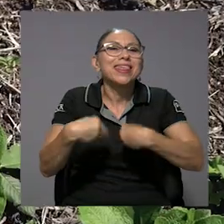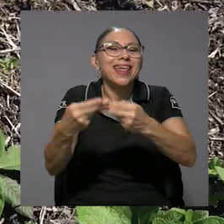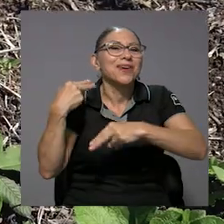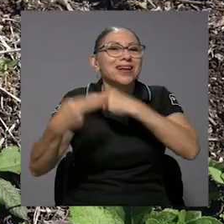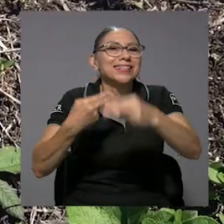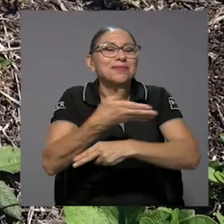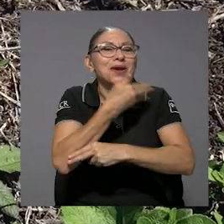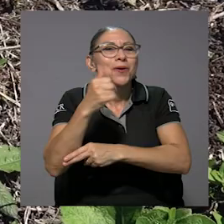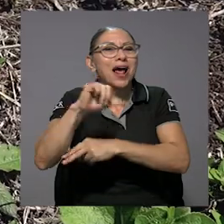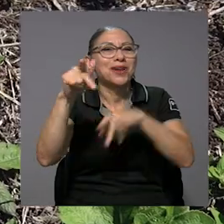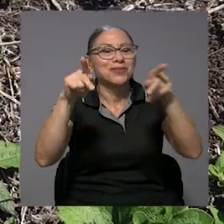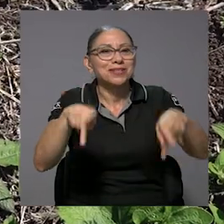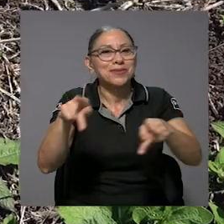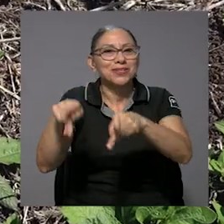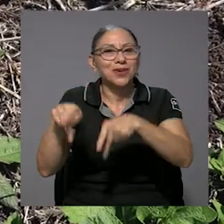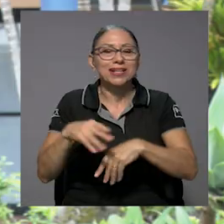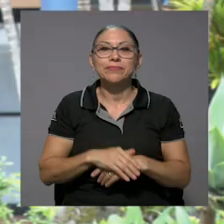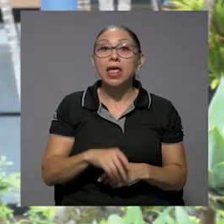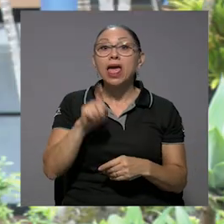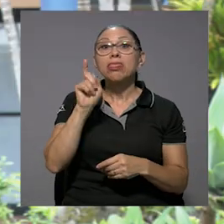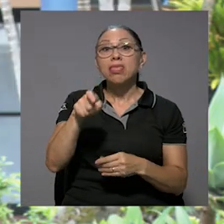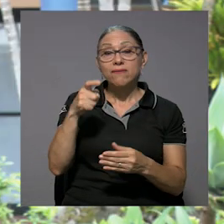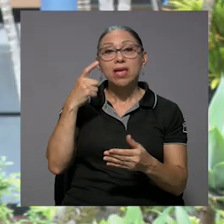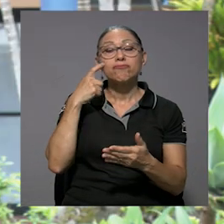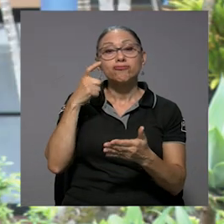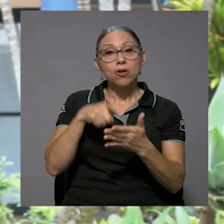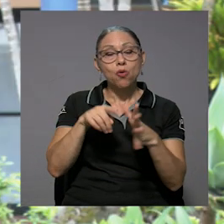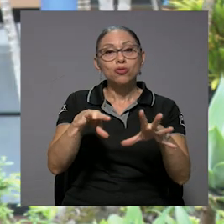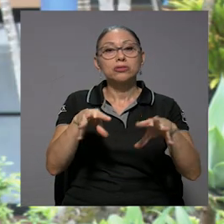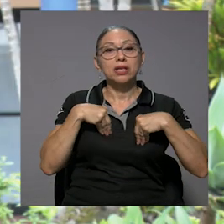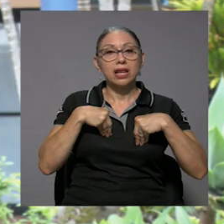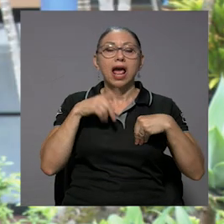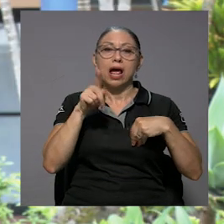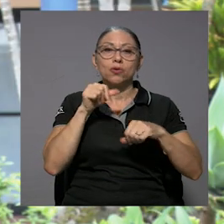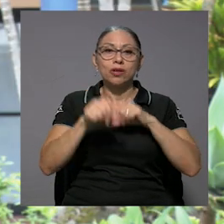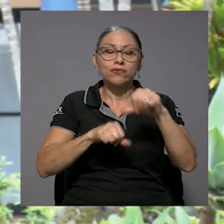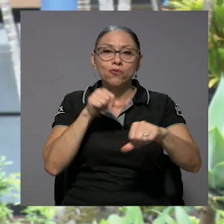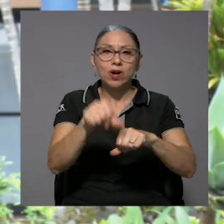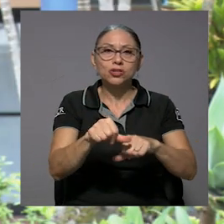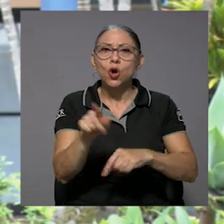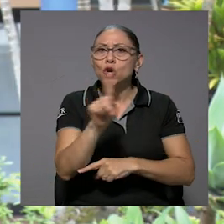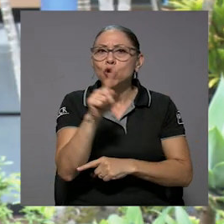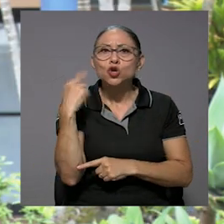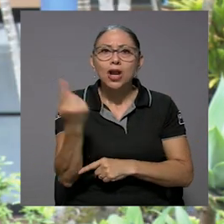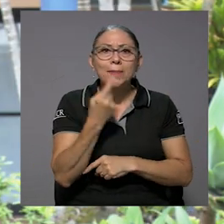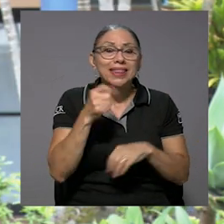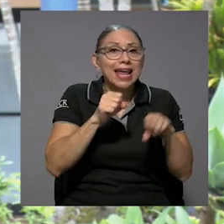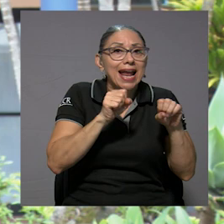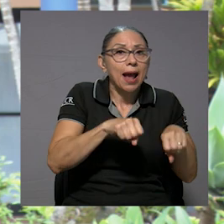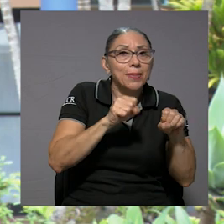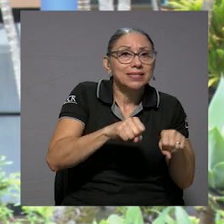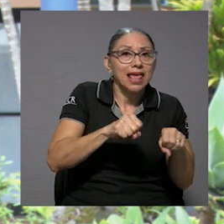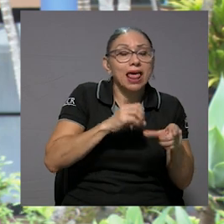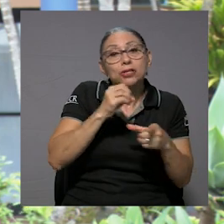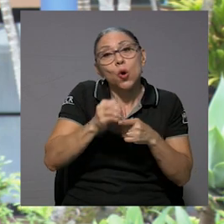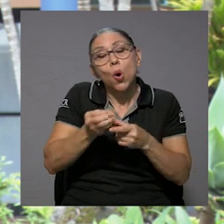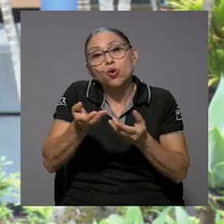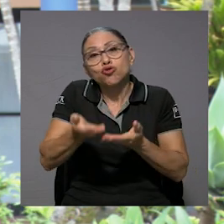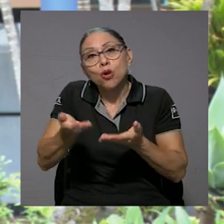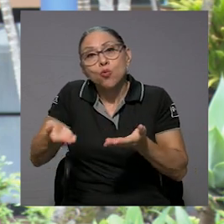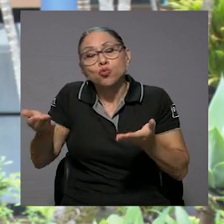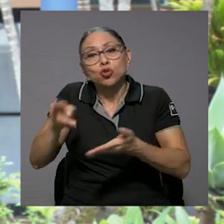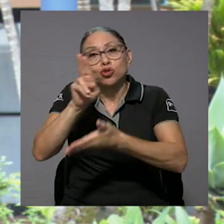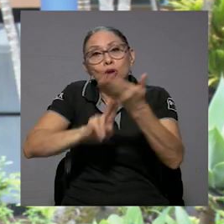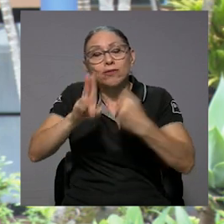mucho mejor para las otras personas. Yo creo que hay que reconocer que hay un esfuerzo no solo en términos de las capacidades y los recursos